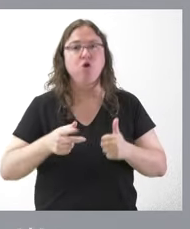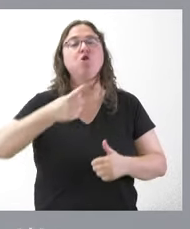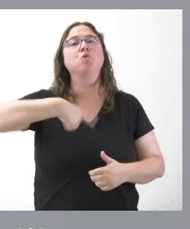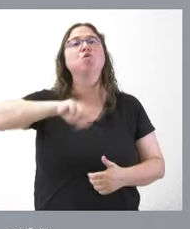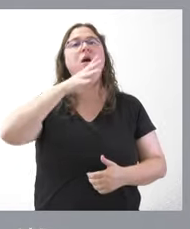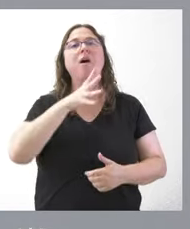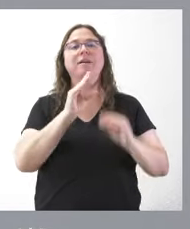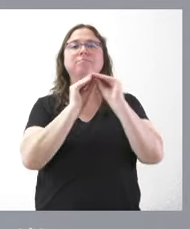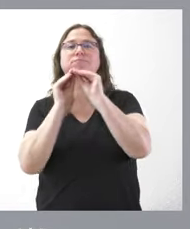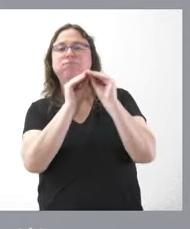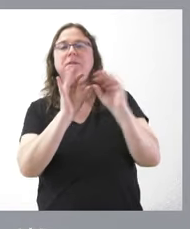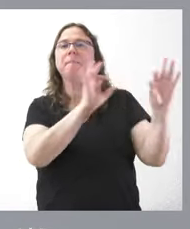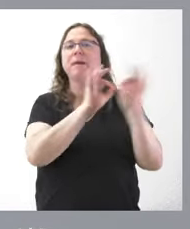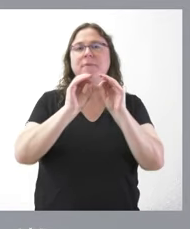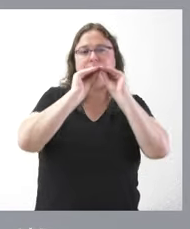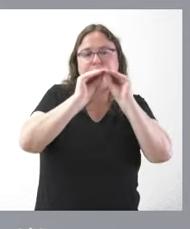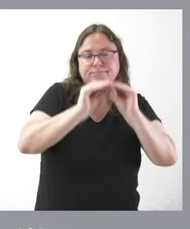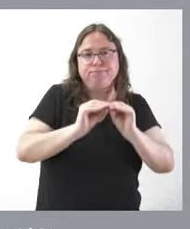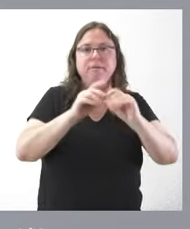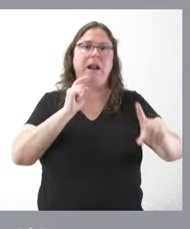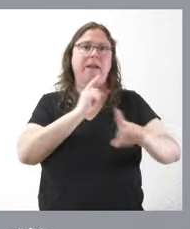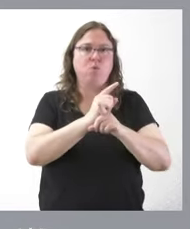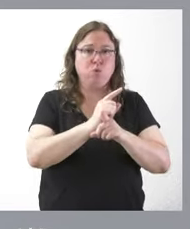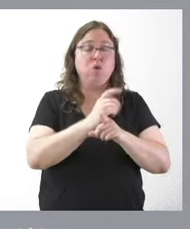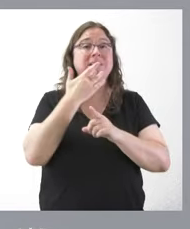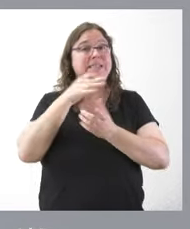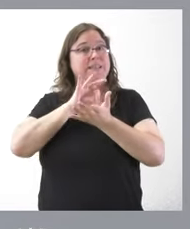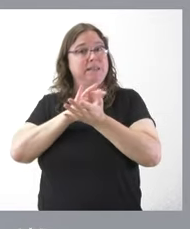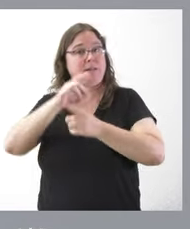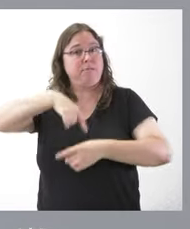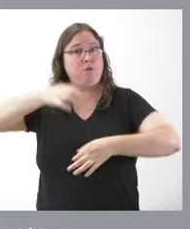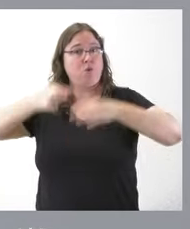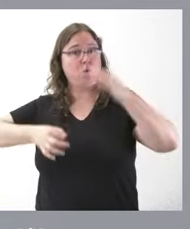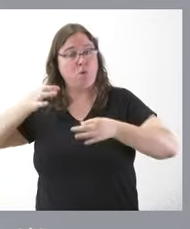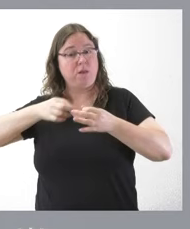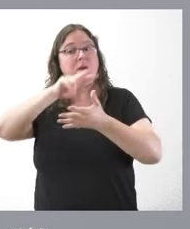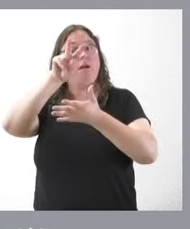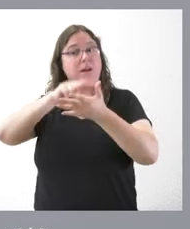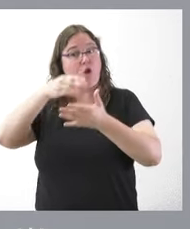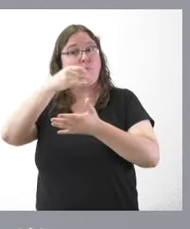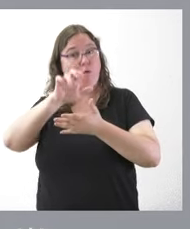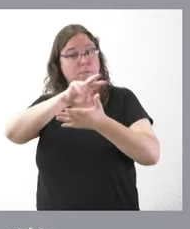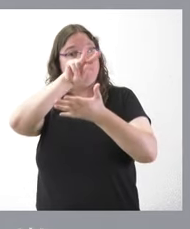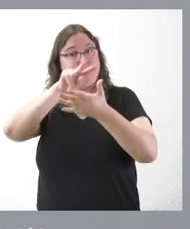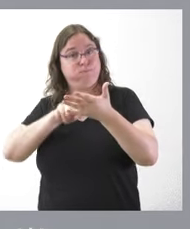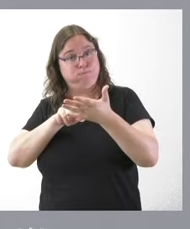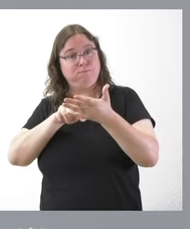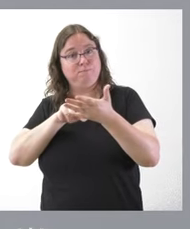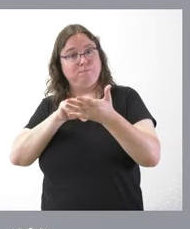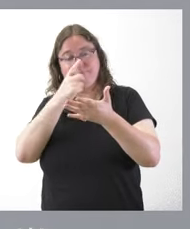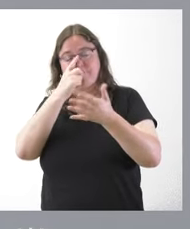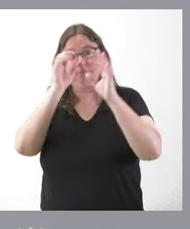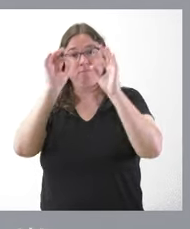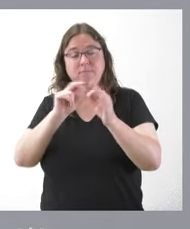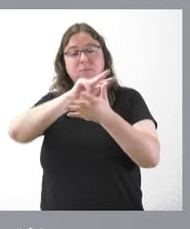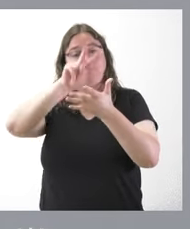estamos es rematando el recurso en cuanto los servicios jurídicos de la lectura de lo publicado en el boletín pues rematen